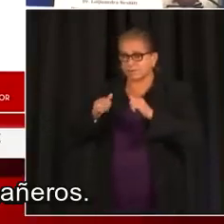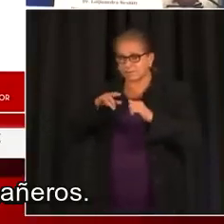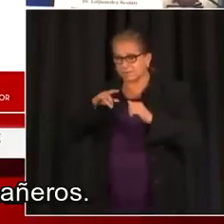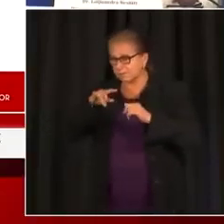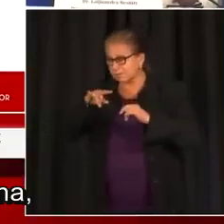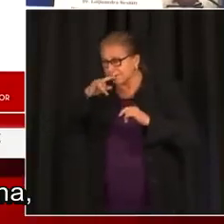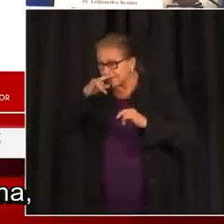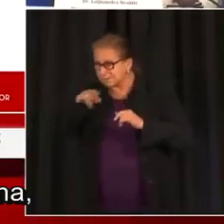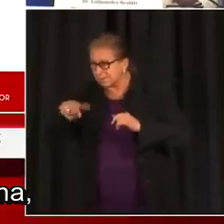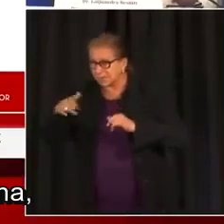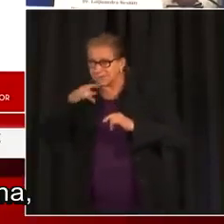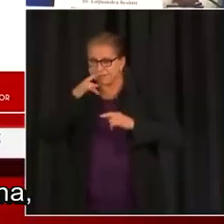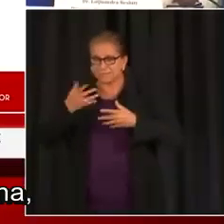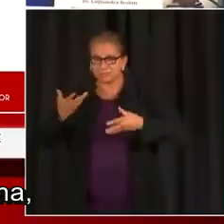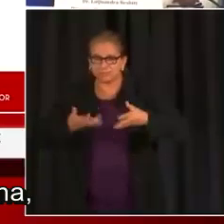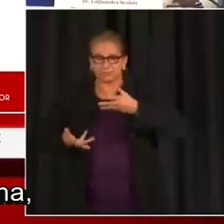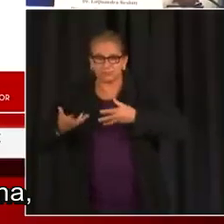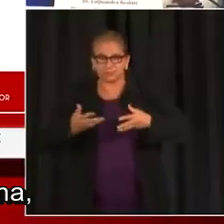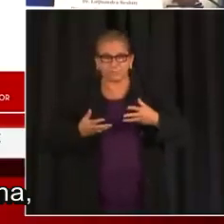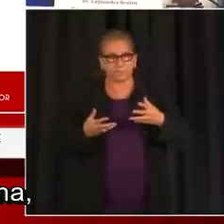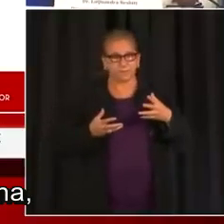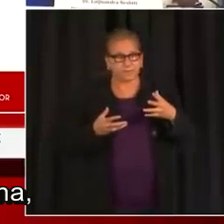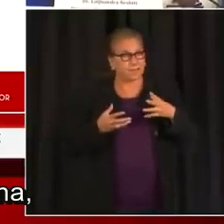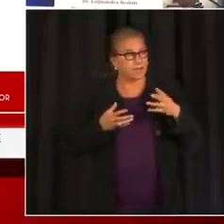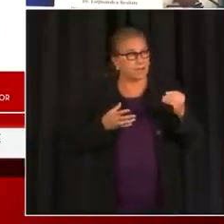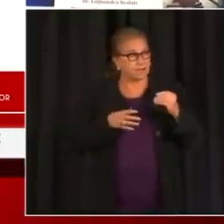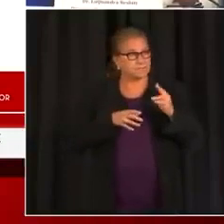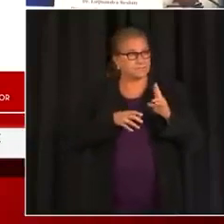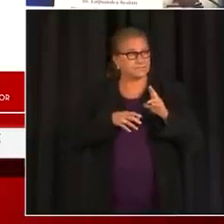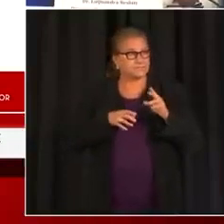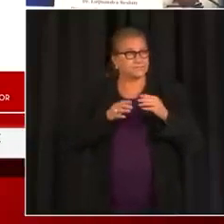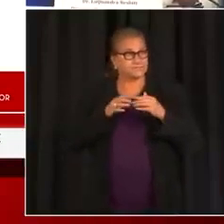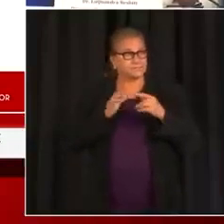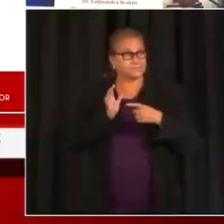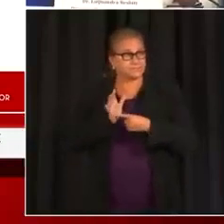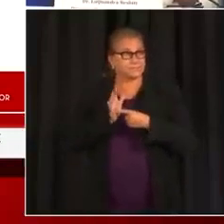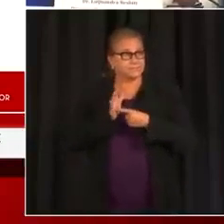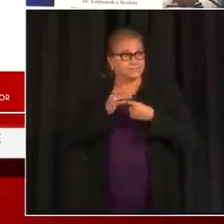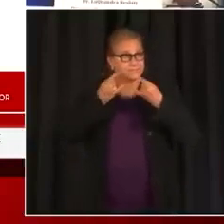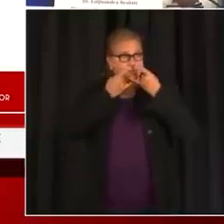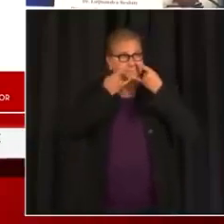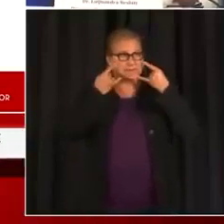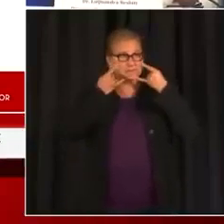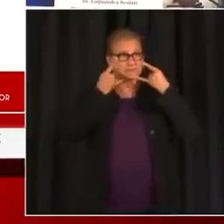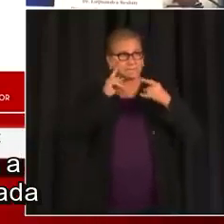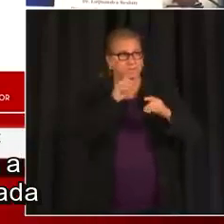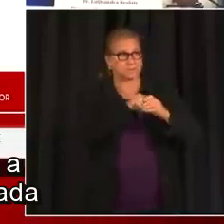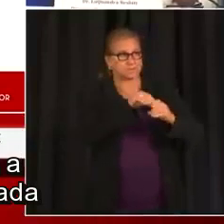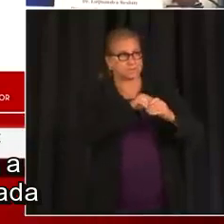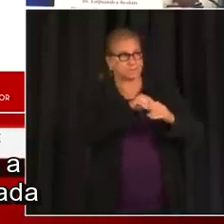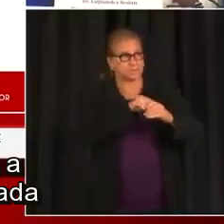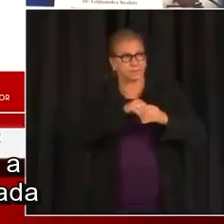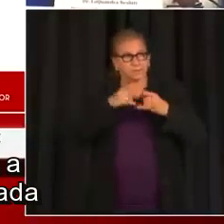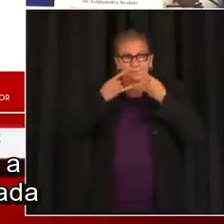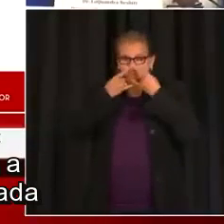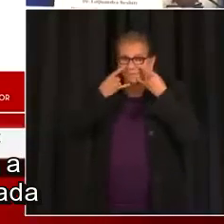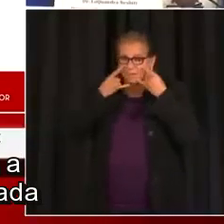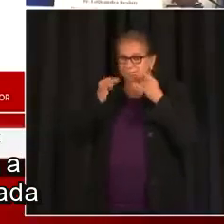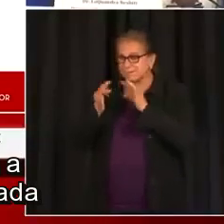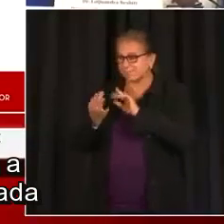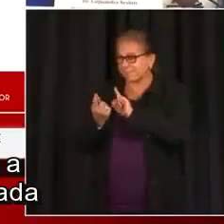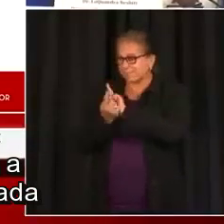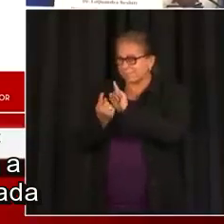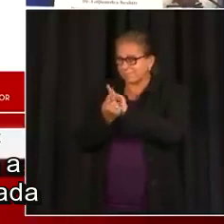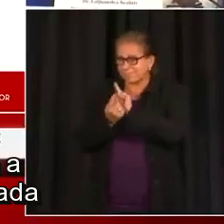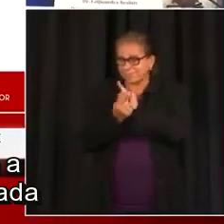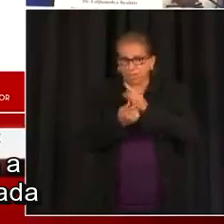sus compañeros. El día de hoy y también mañana, además de actualizar la guía de la mascarilla, el Departamento de Salud va